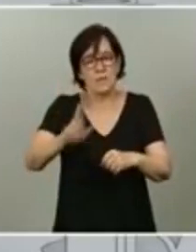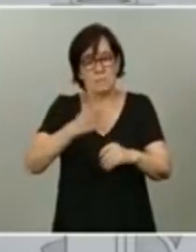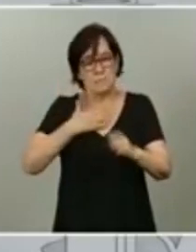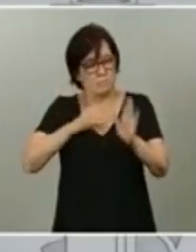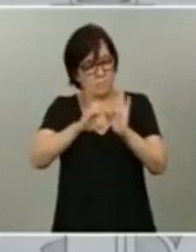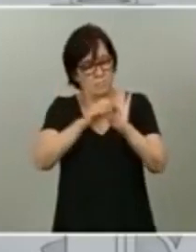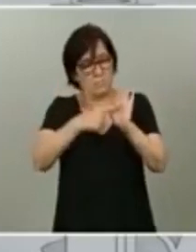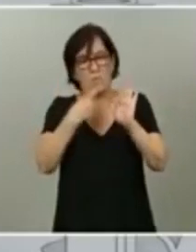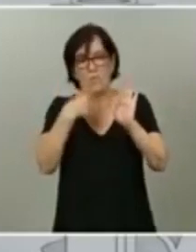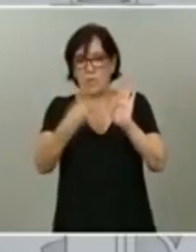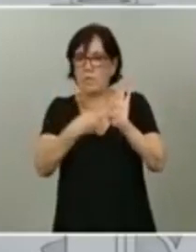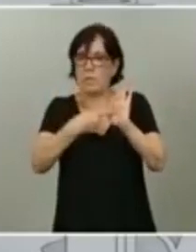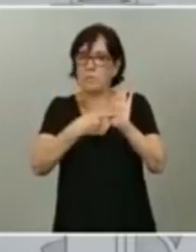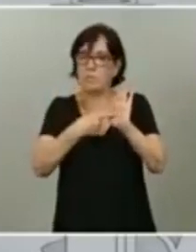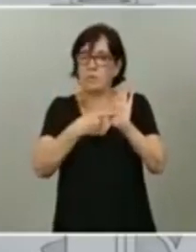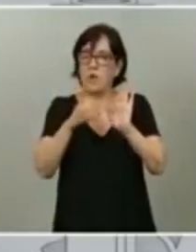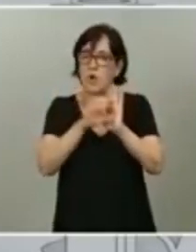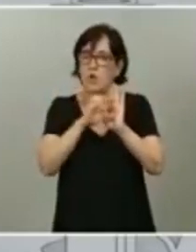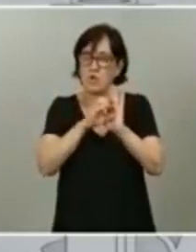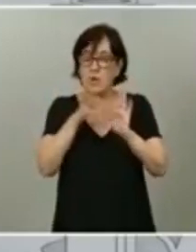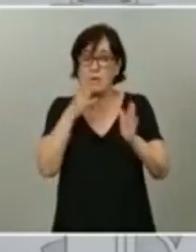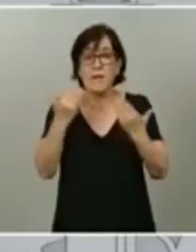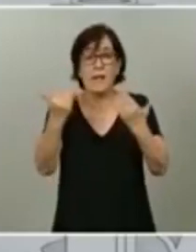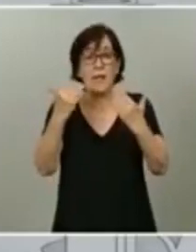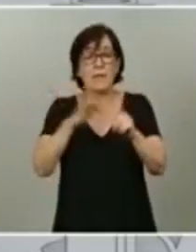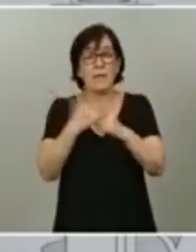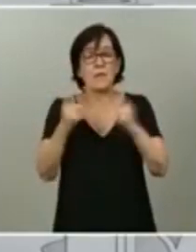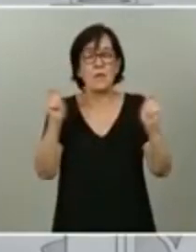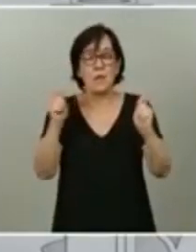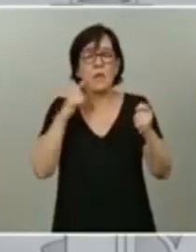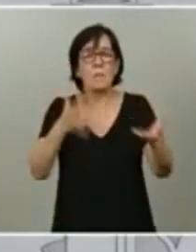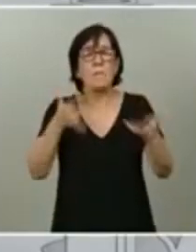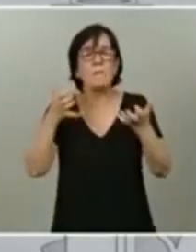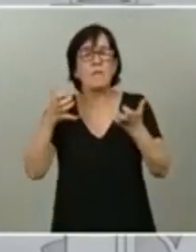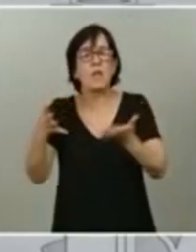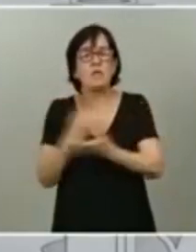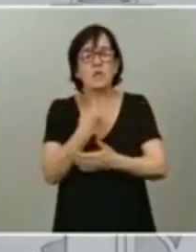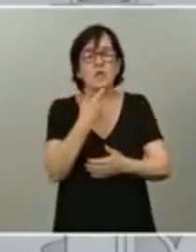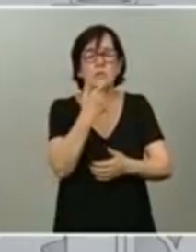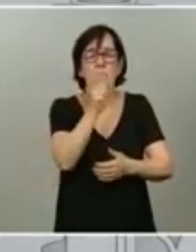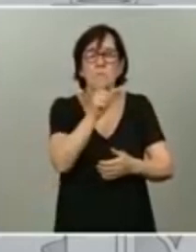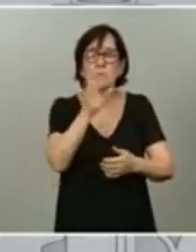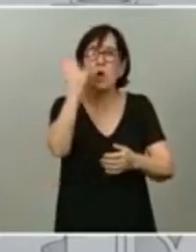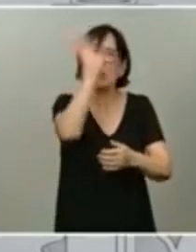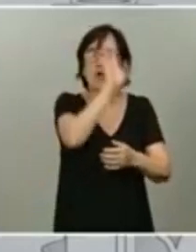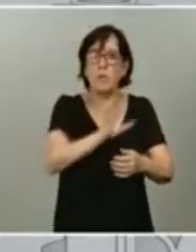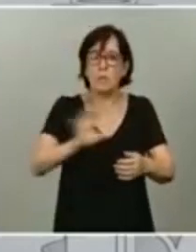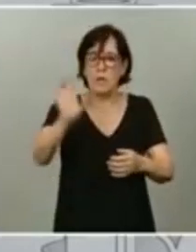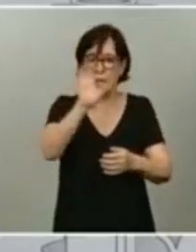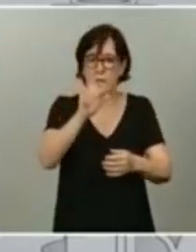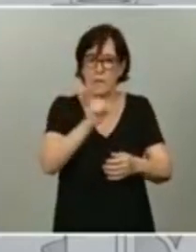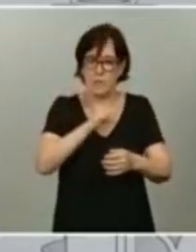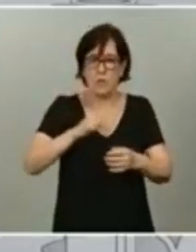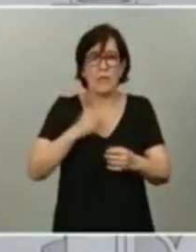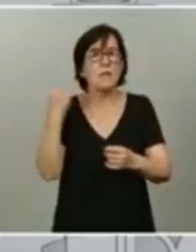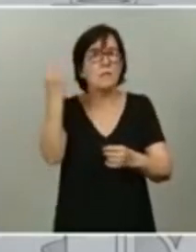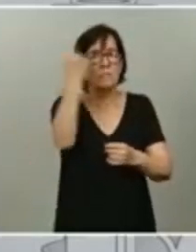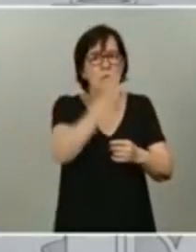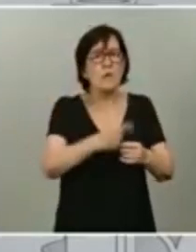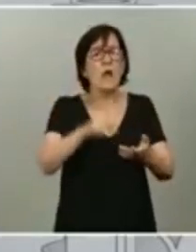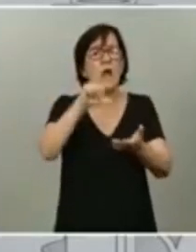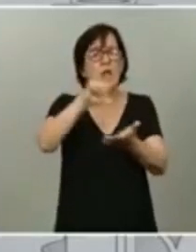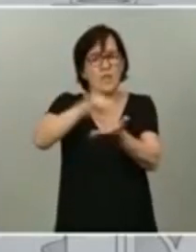Gracias al estado de alarma hemos beneficiado a todas y cada una de las comunidades autónomas, a todos y cada una de las ciudades autónomas.